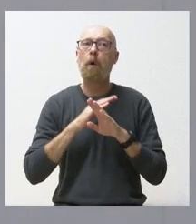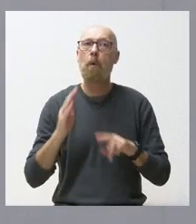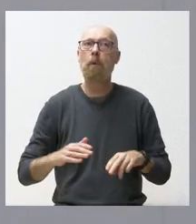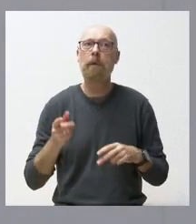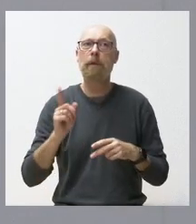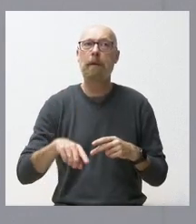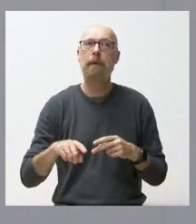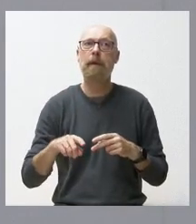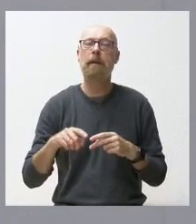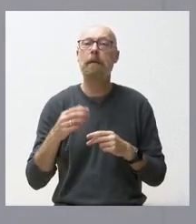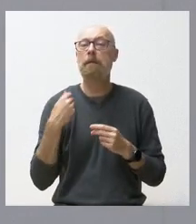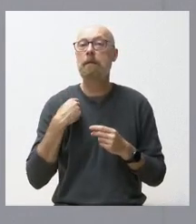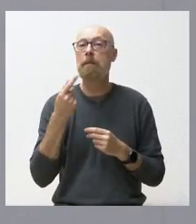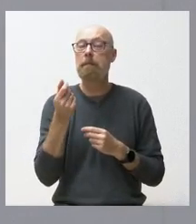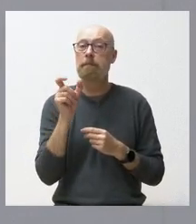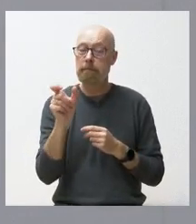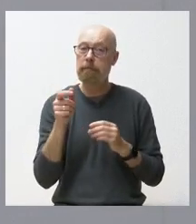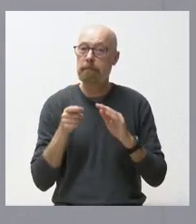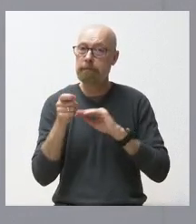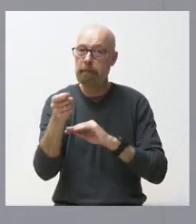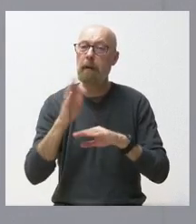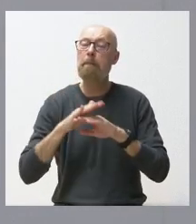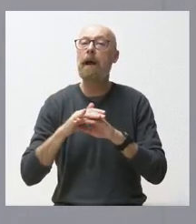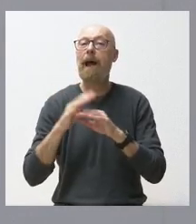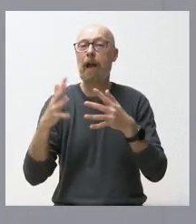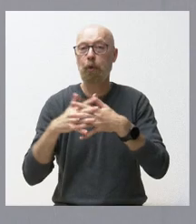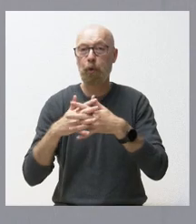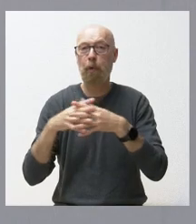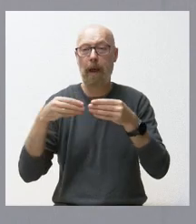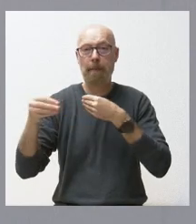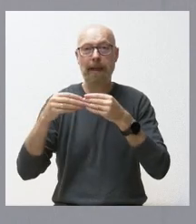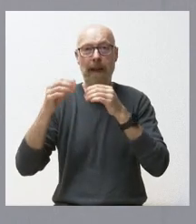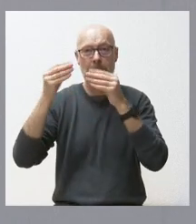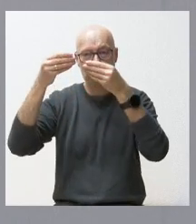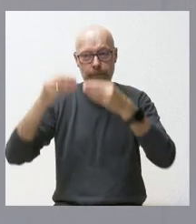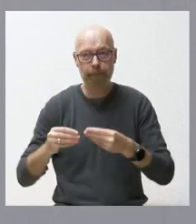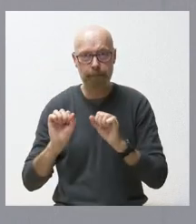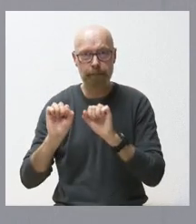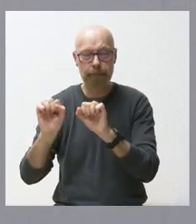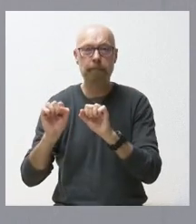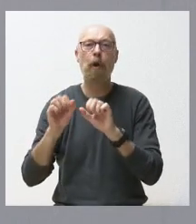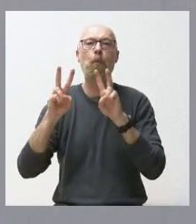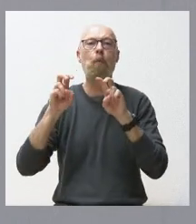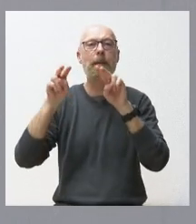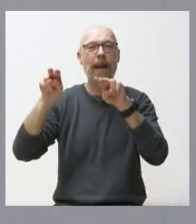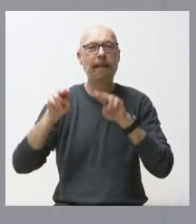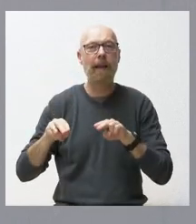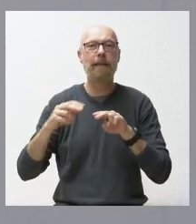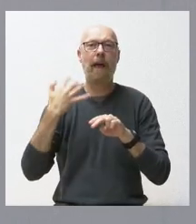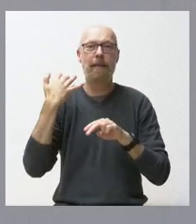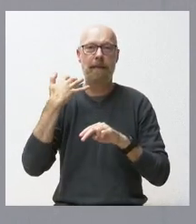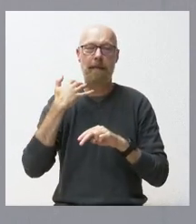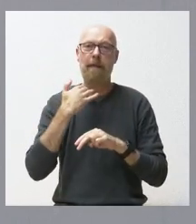.000 euros para actualizar la estructura y los materiales aislantes de la nueva residencia de Zamora, con las nuevas estructuras